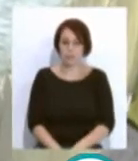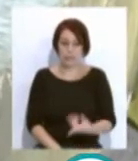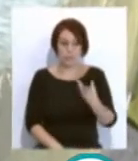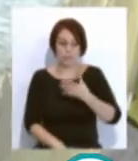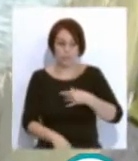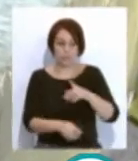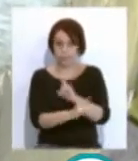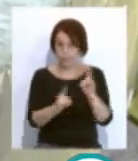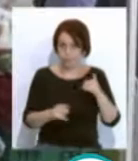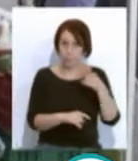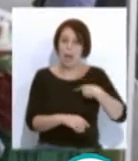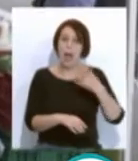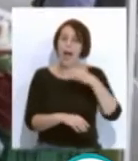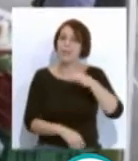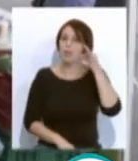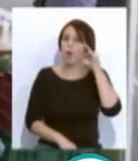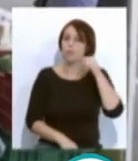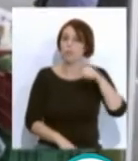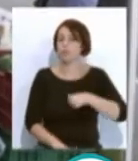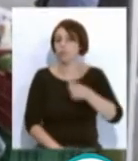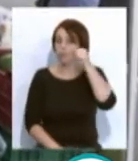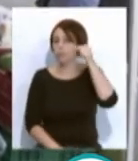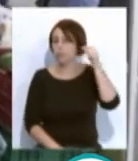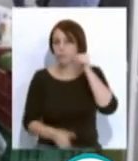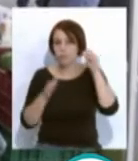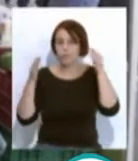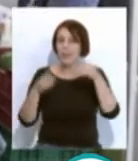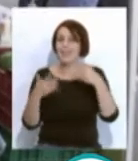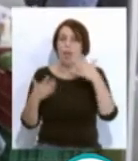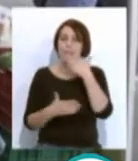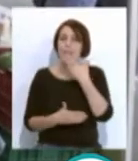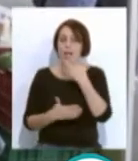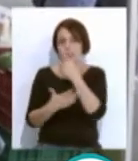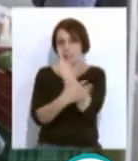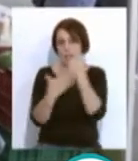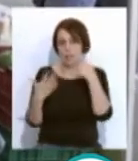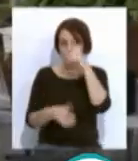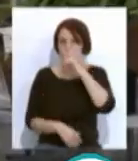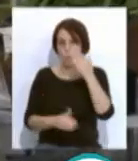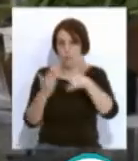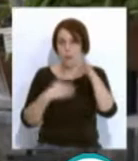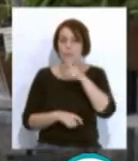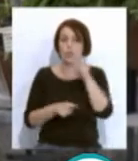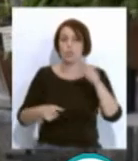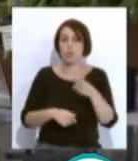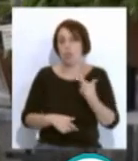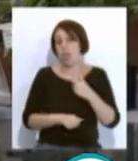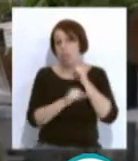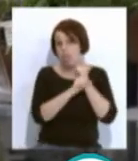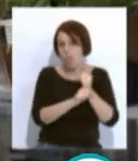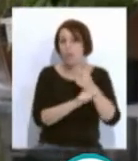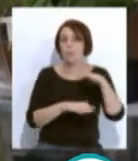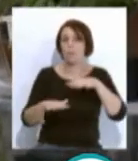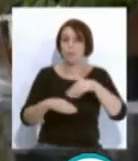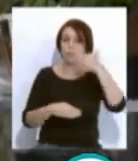se prioriza la atención a mujeres embarazadas, a mayores de 65 años, personas dependientes y con movilidad reducida y